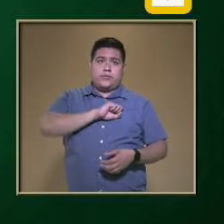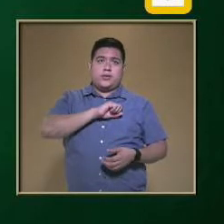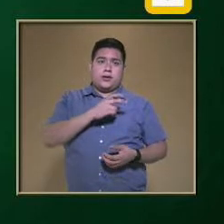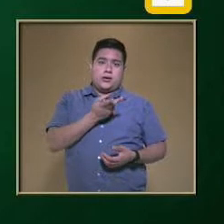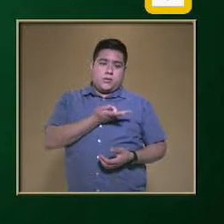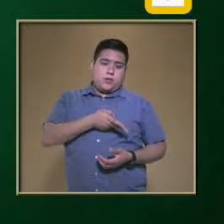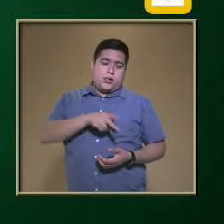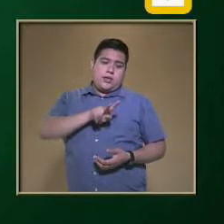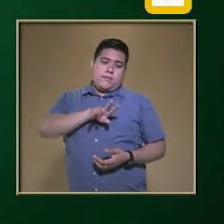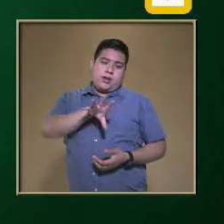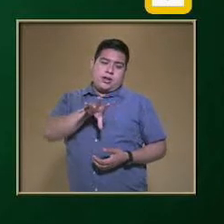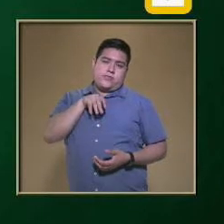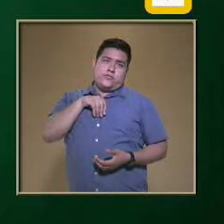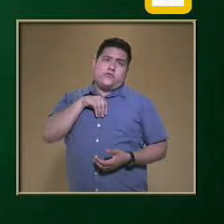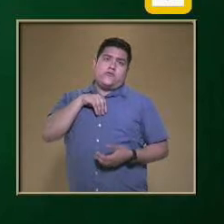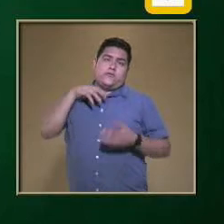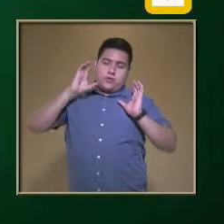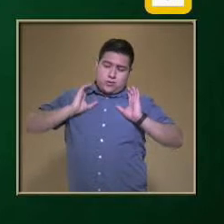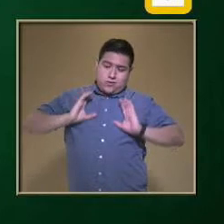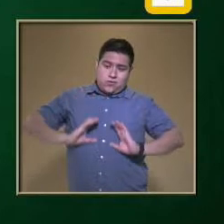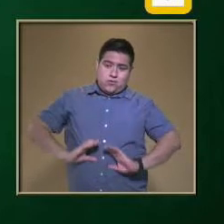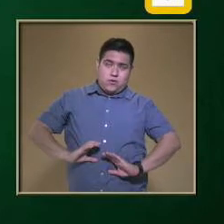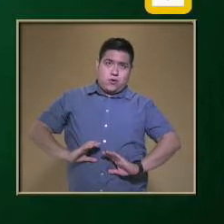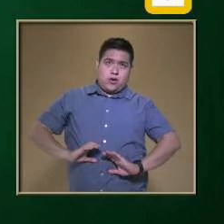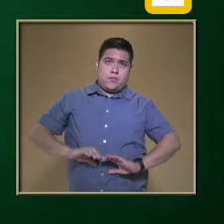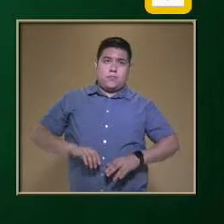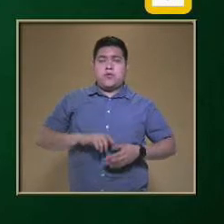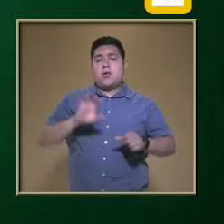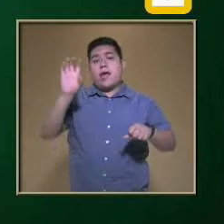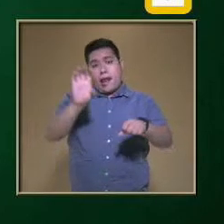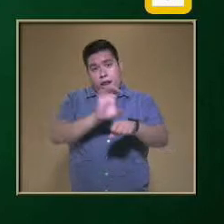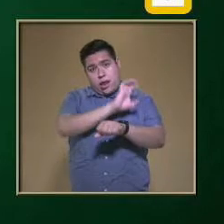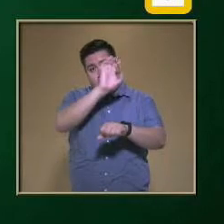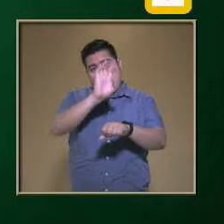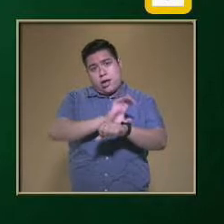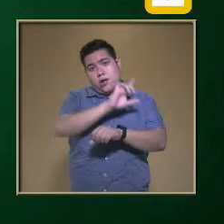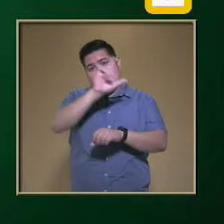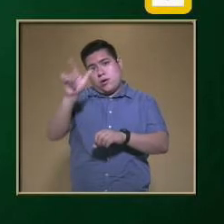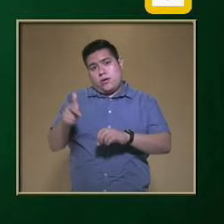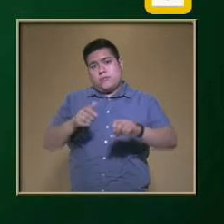mantener Estas funciones vitales Y luego poder realizar Alguna actividad Algún trabajo